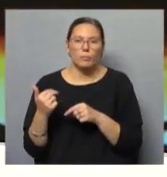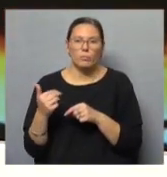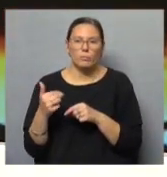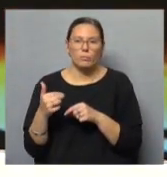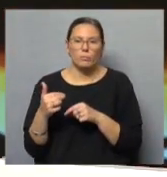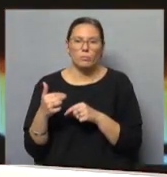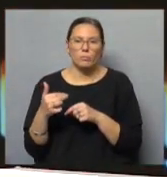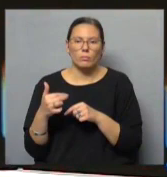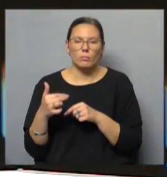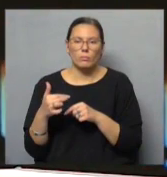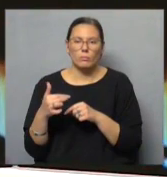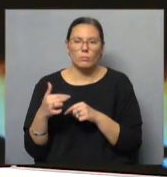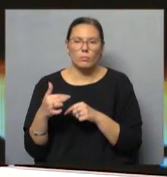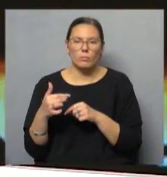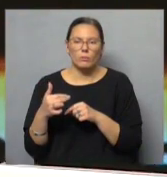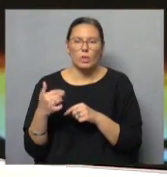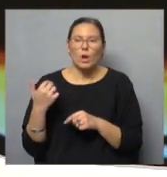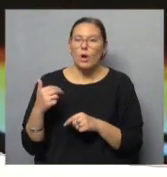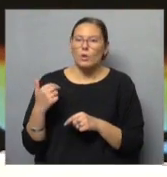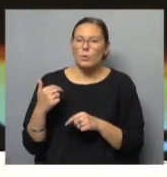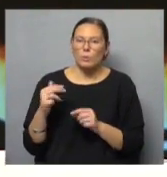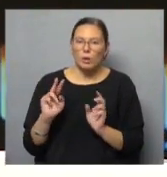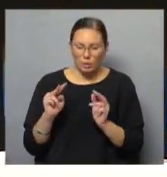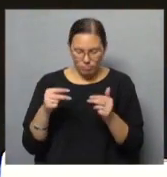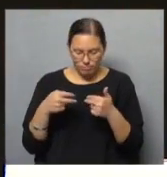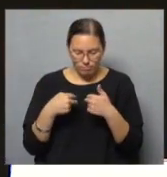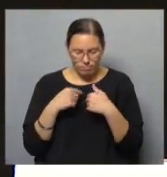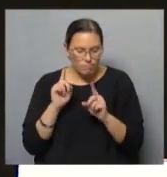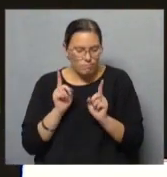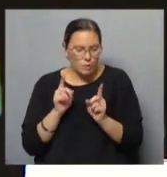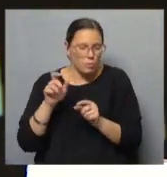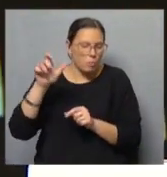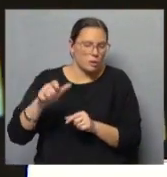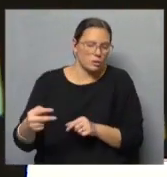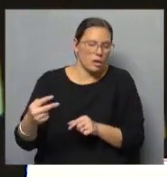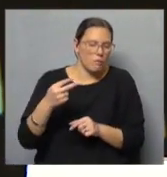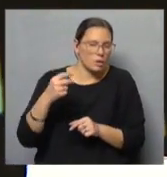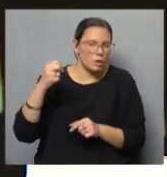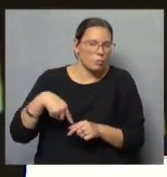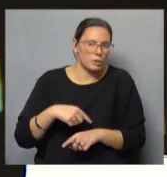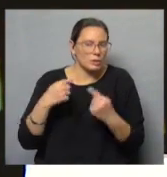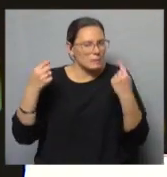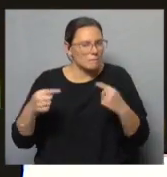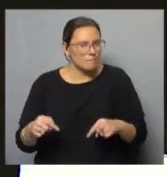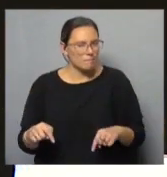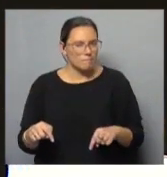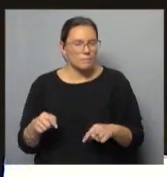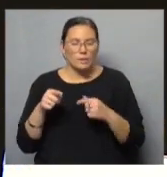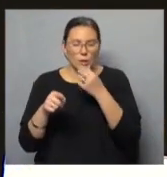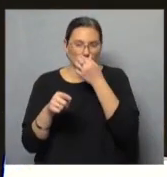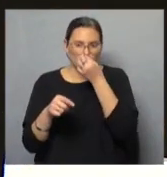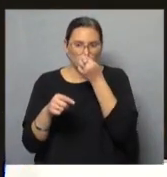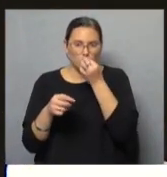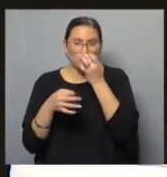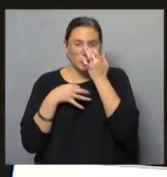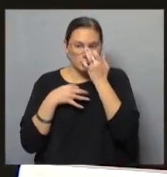me parece que, nunca te ves vos como te ven los demás a vos. Claro. Nada más es así. Entonces, eso que vos me decís, que me